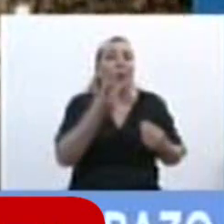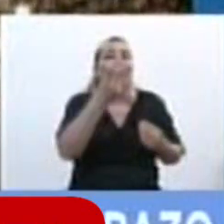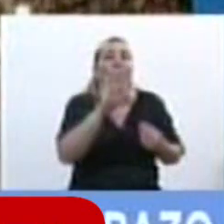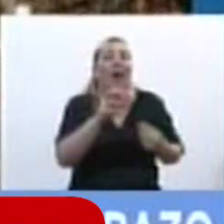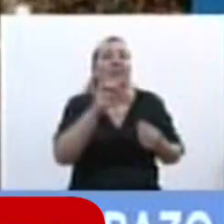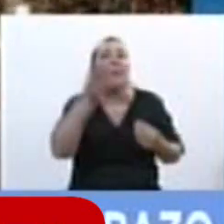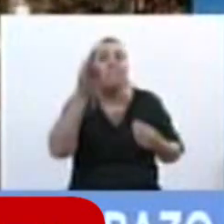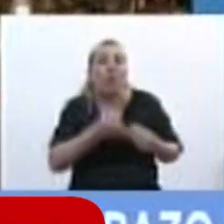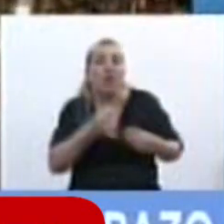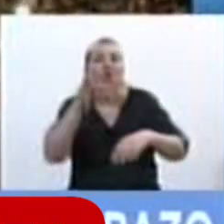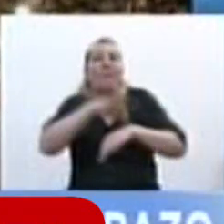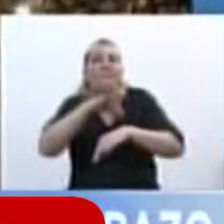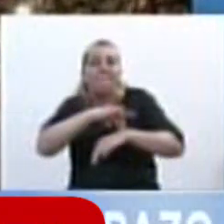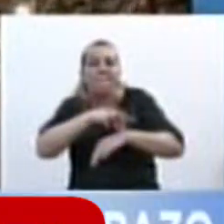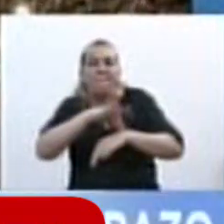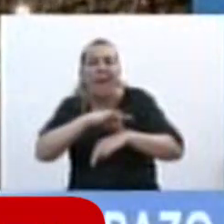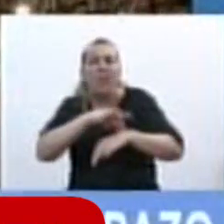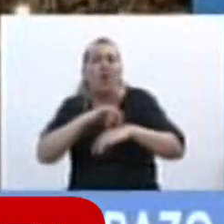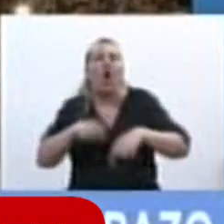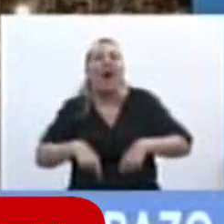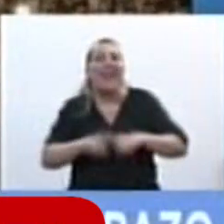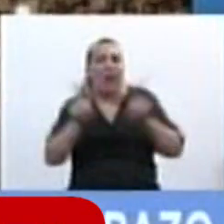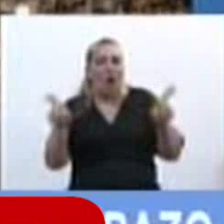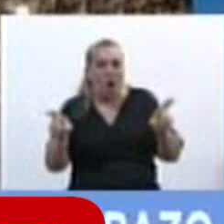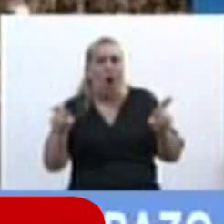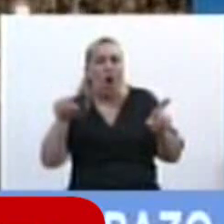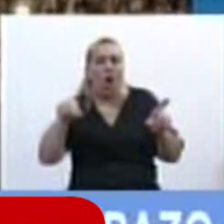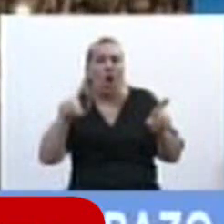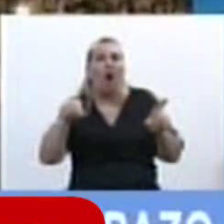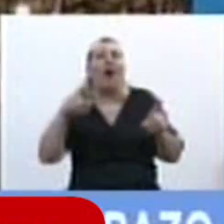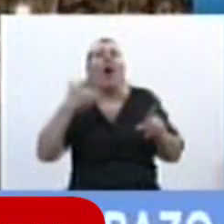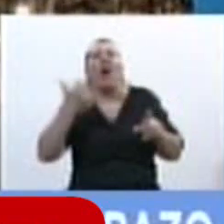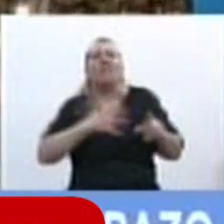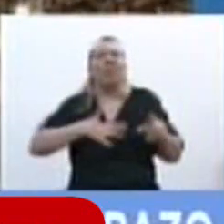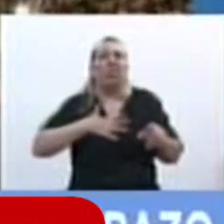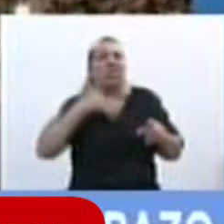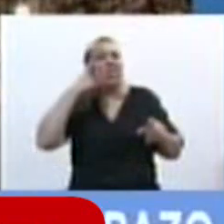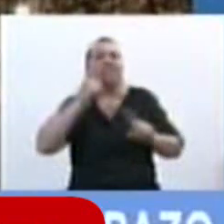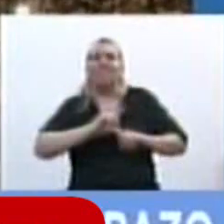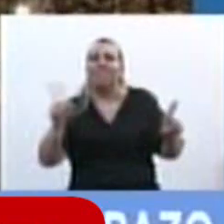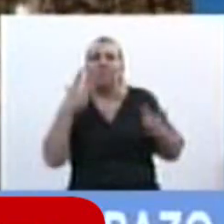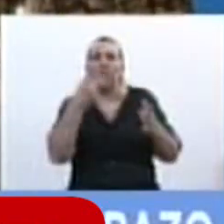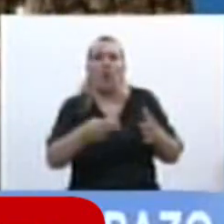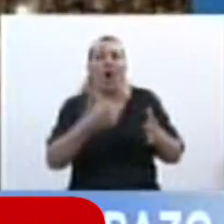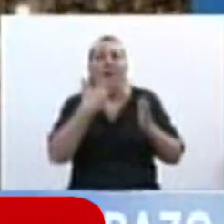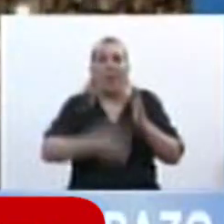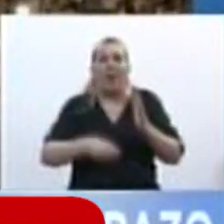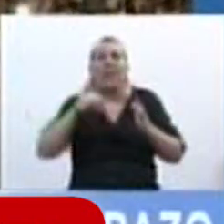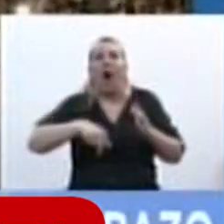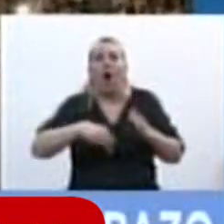ginecólogos como objetores de conciencia y hoy cuatro años después estamos en el 73%